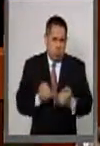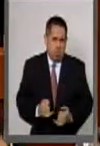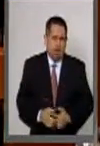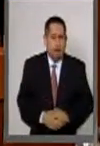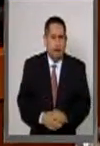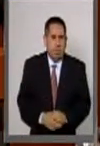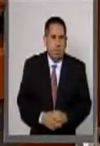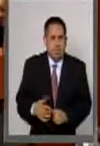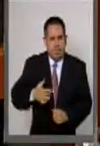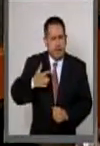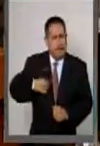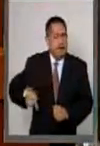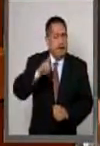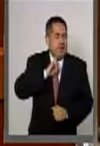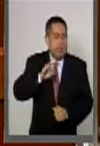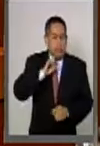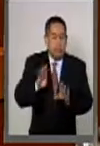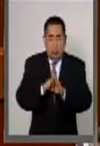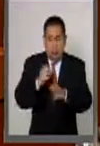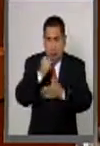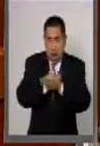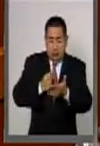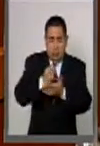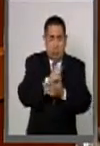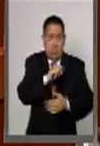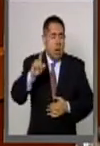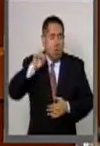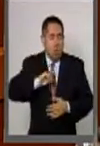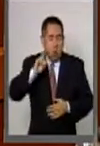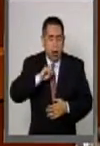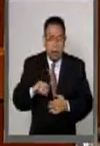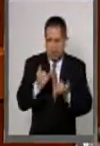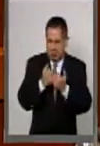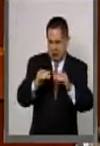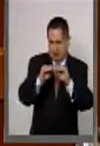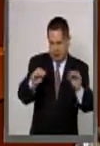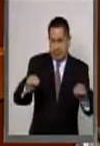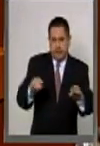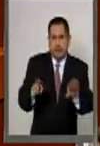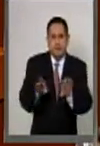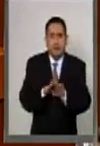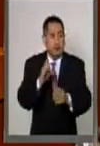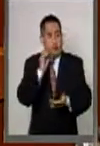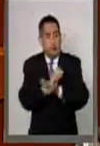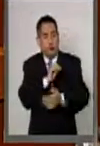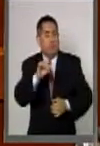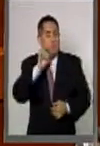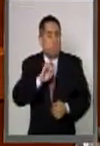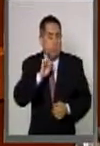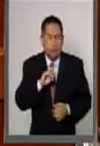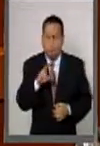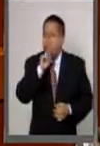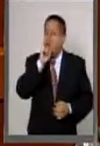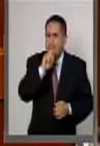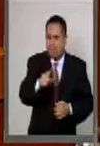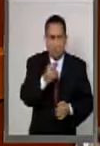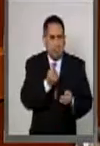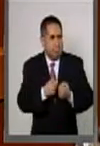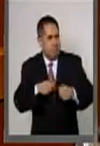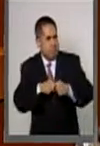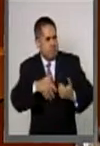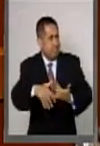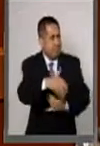Estamos convencidas que las luchas de las mujeres es una lucha transversal, no nada más de las mujeres, también de la sociedad en su